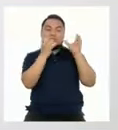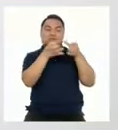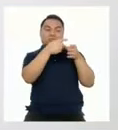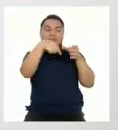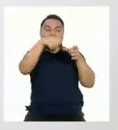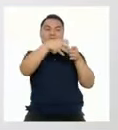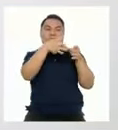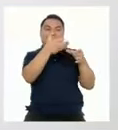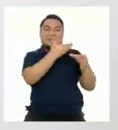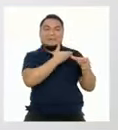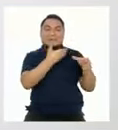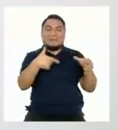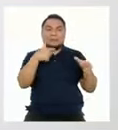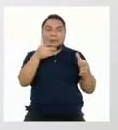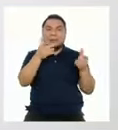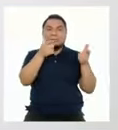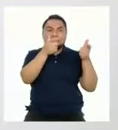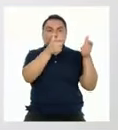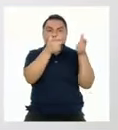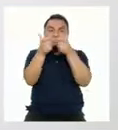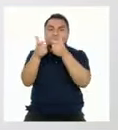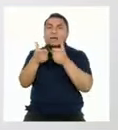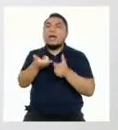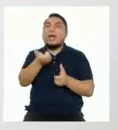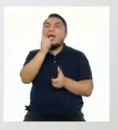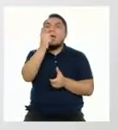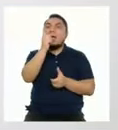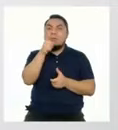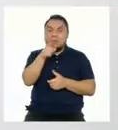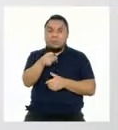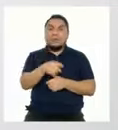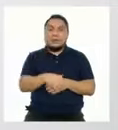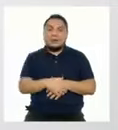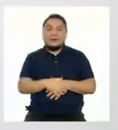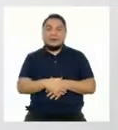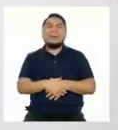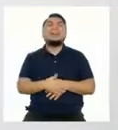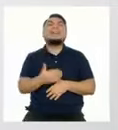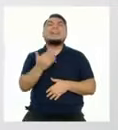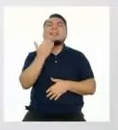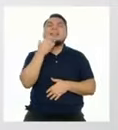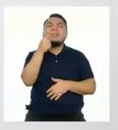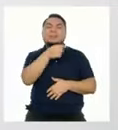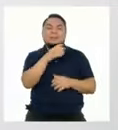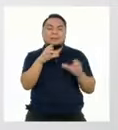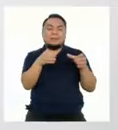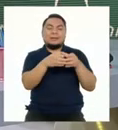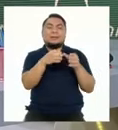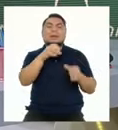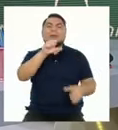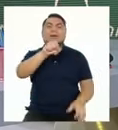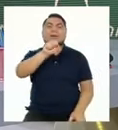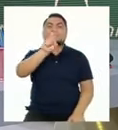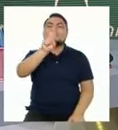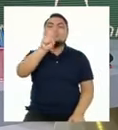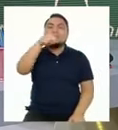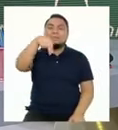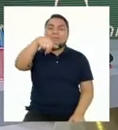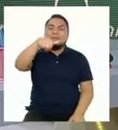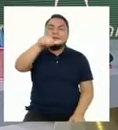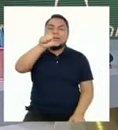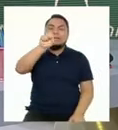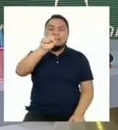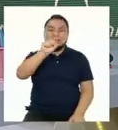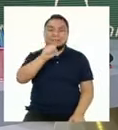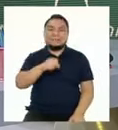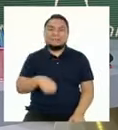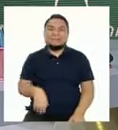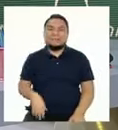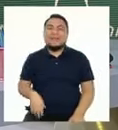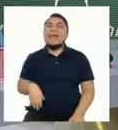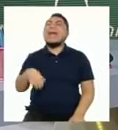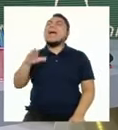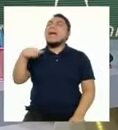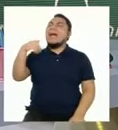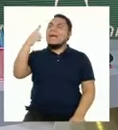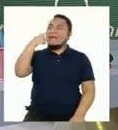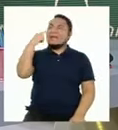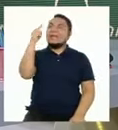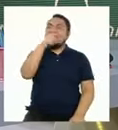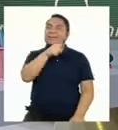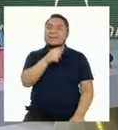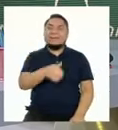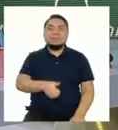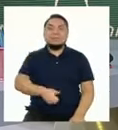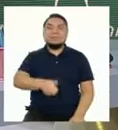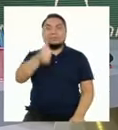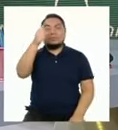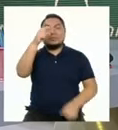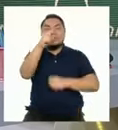se encarga de regular la prestación de ese servicio que mencionas y es la SUNAS. ¡Ah, sí! La conozco. La